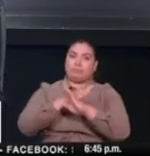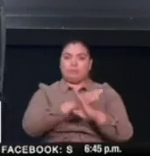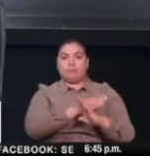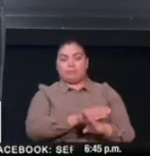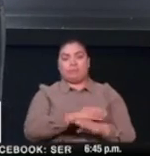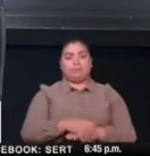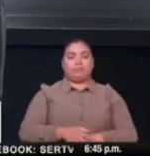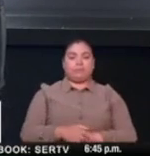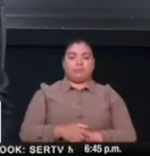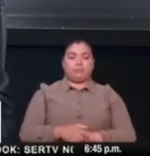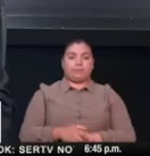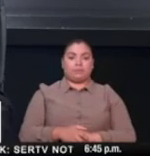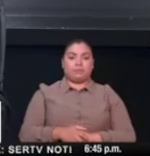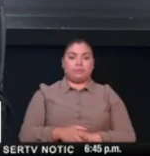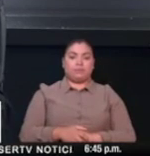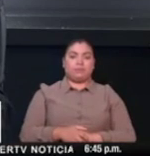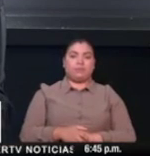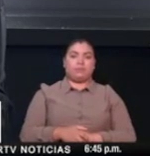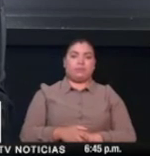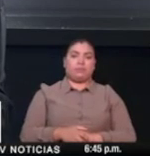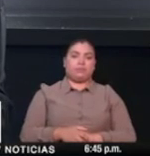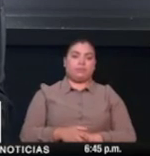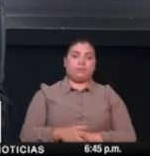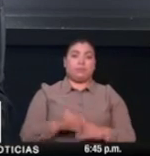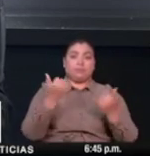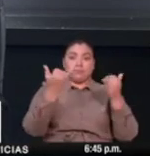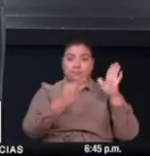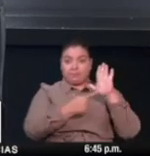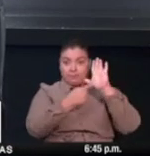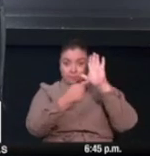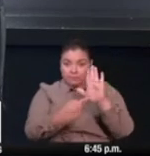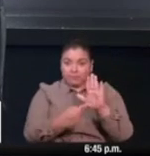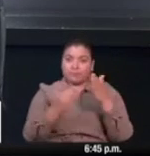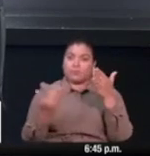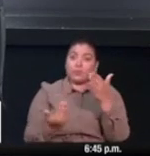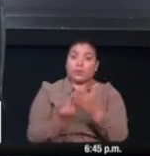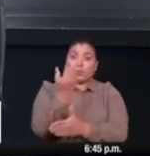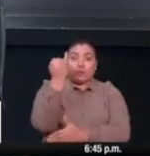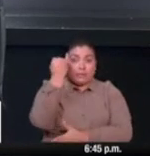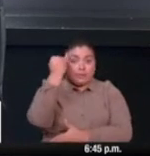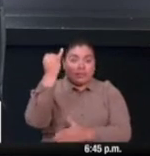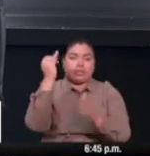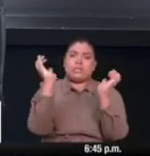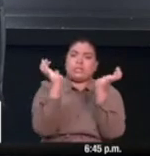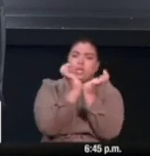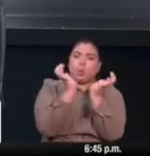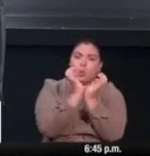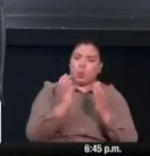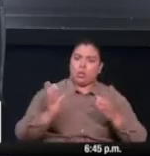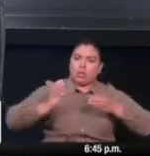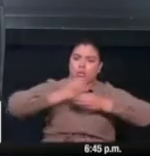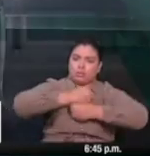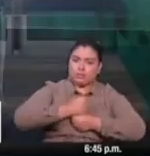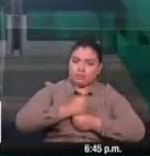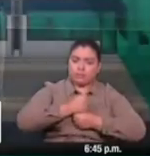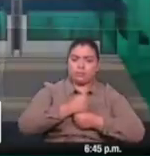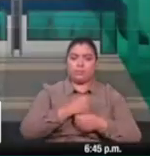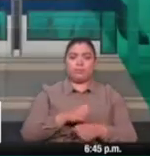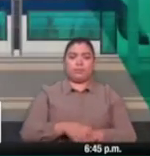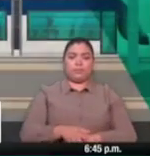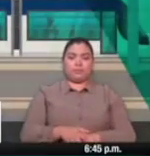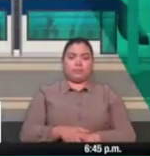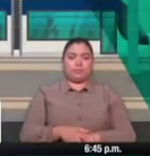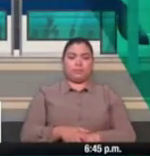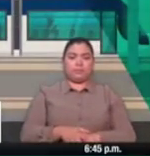Tenemos una presentación que muestra una iniciativa que la Caja del Seguro Social ha desarrollado con